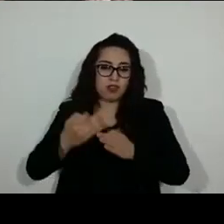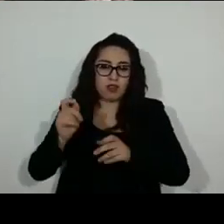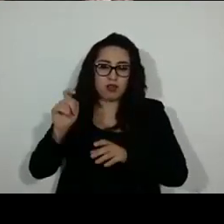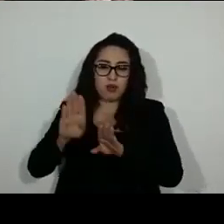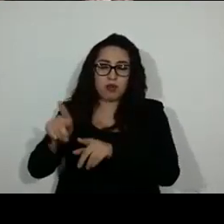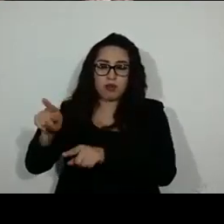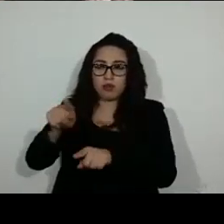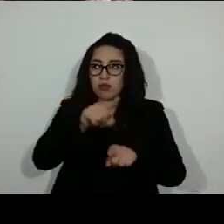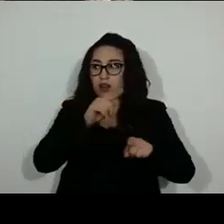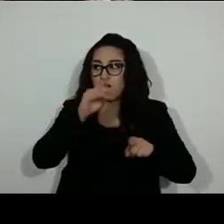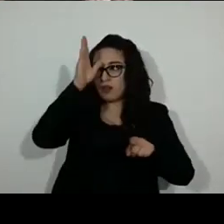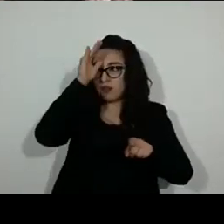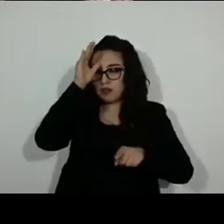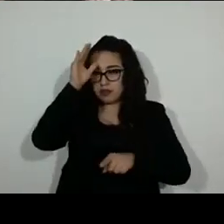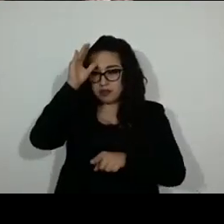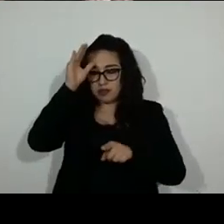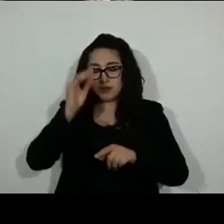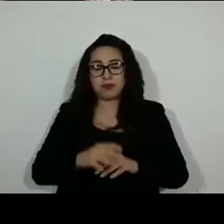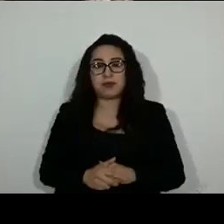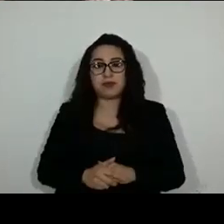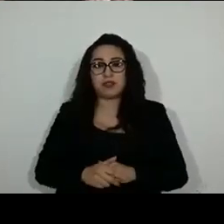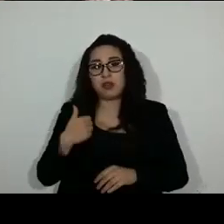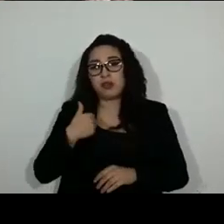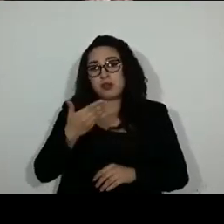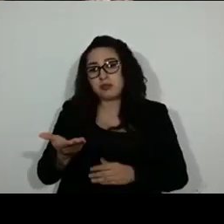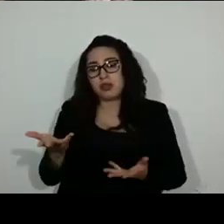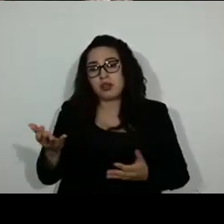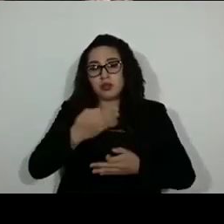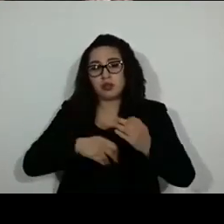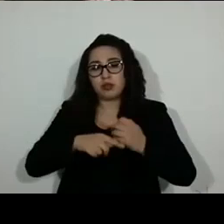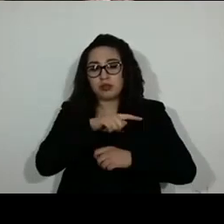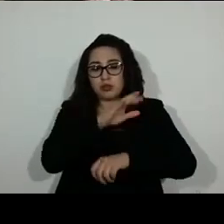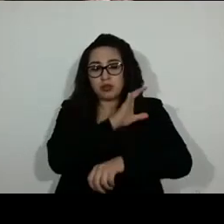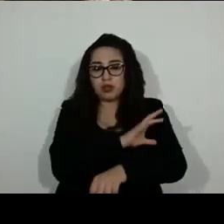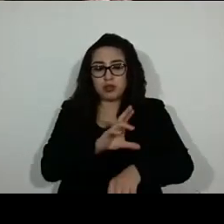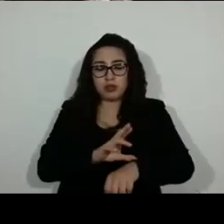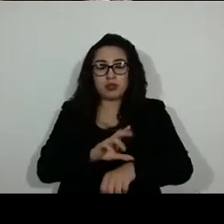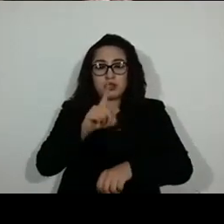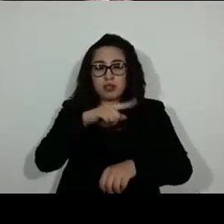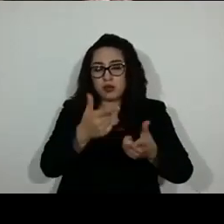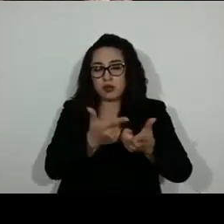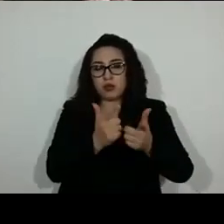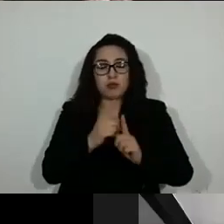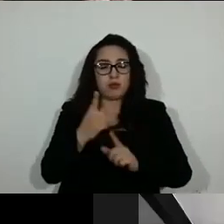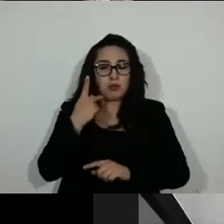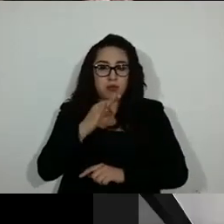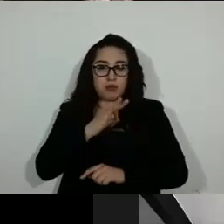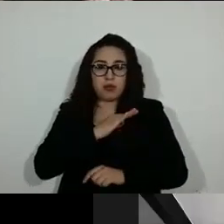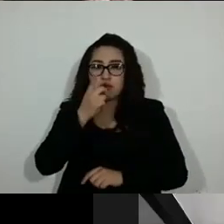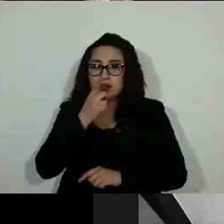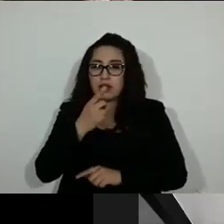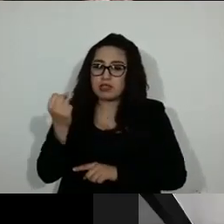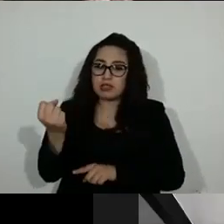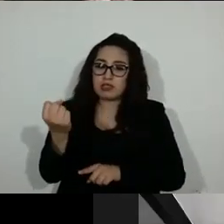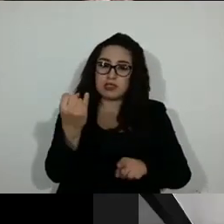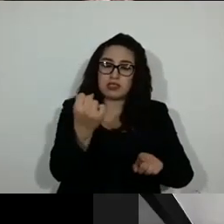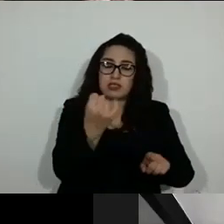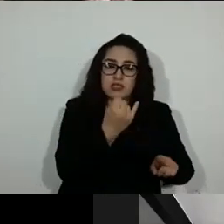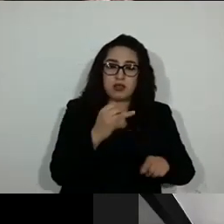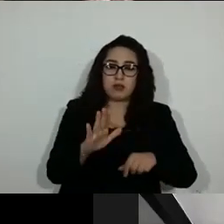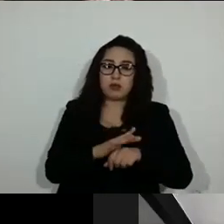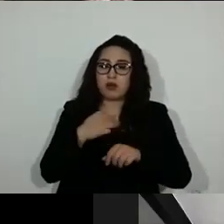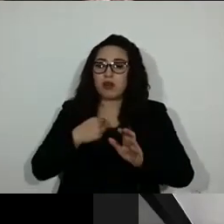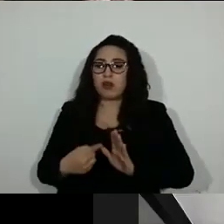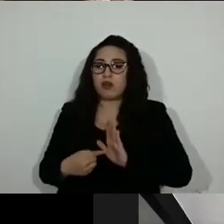los corredores parlamentarios nos indicaran si los presentamos porque ya hemos presentado